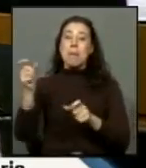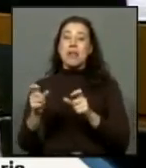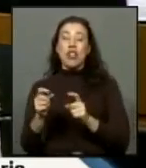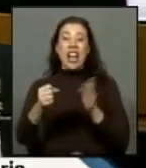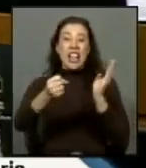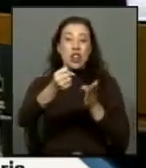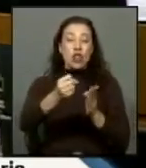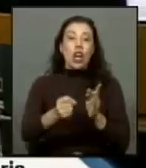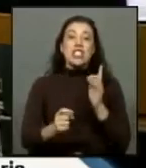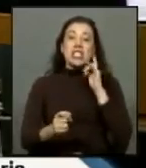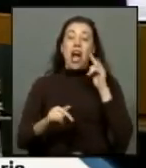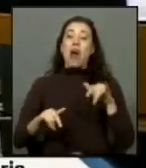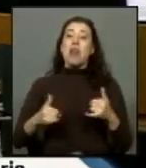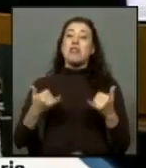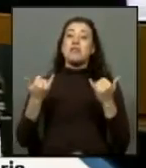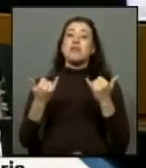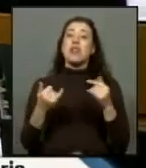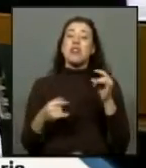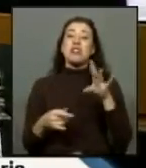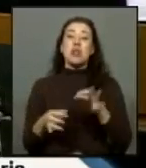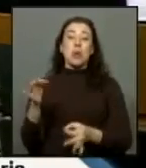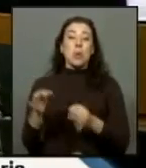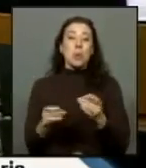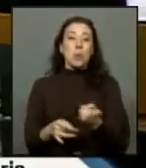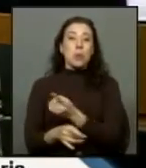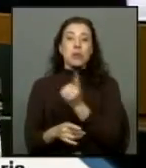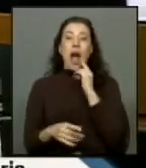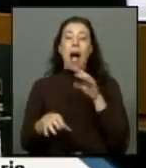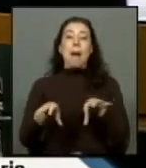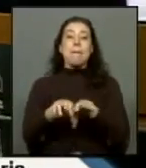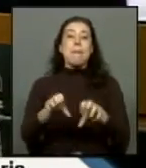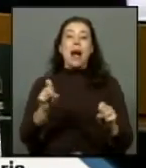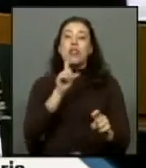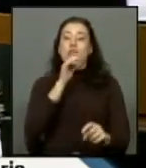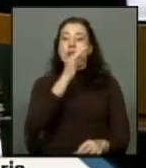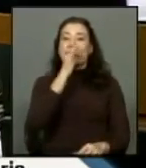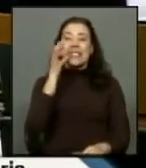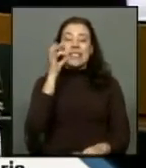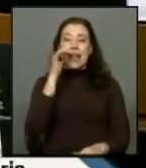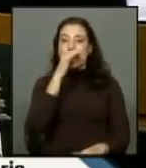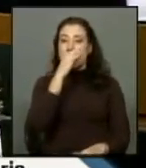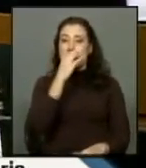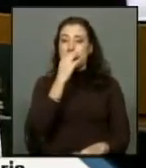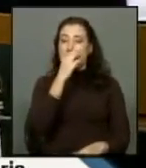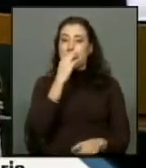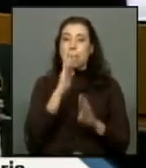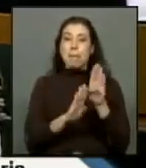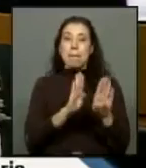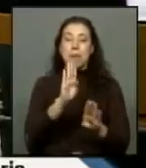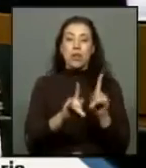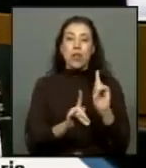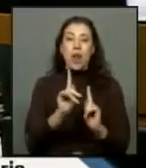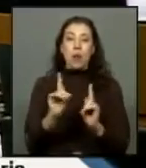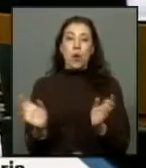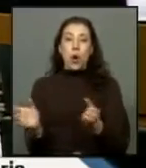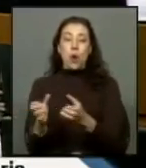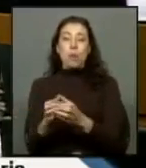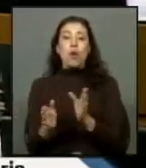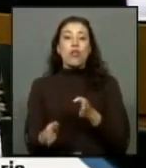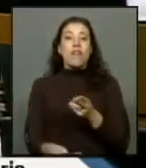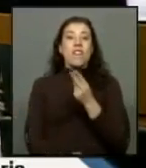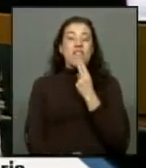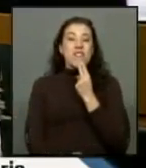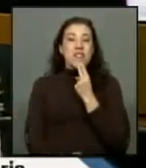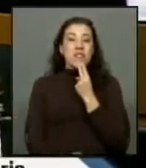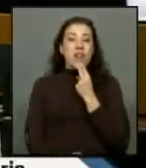solo gozan hoy de impunidad han parado en pactos de silencio y la protección de ciertos sectores además viven y